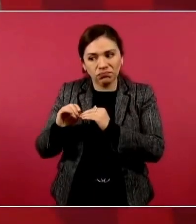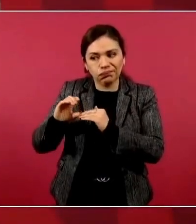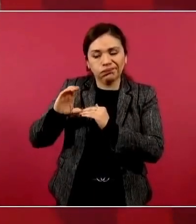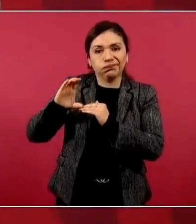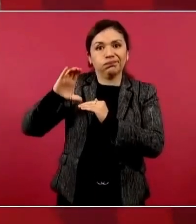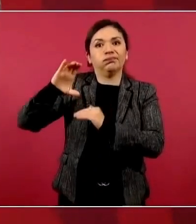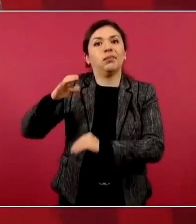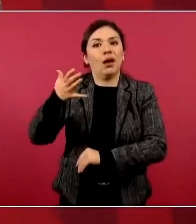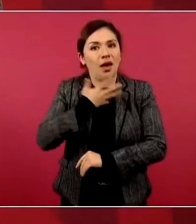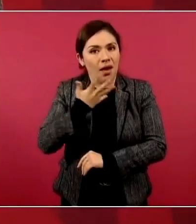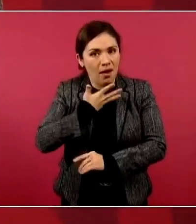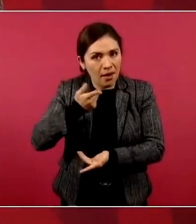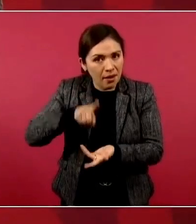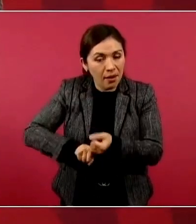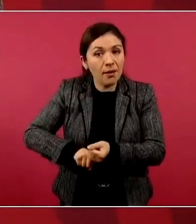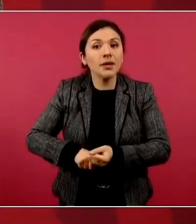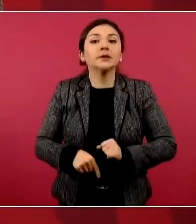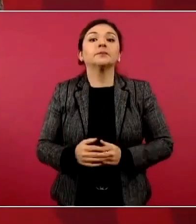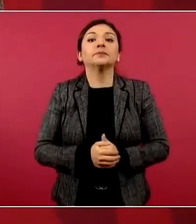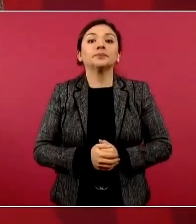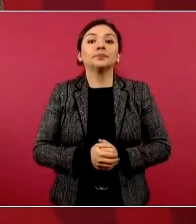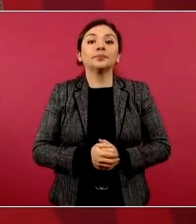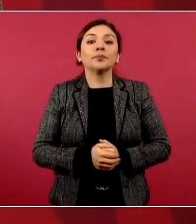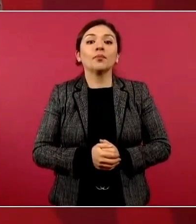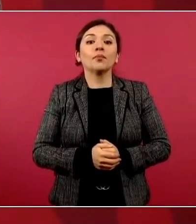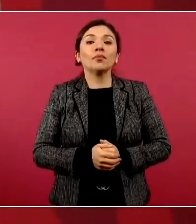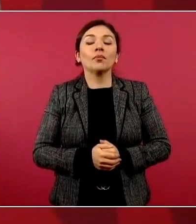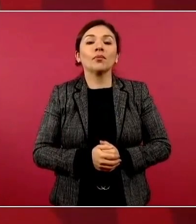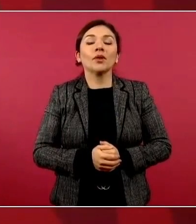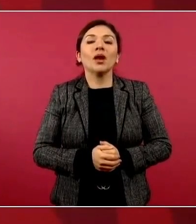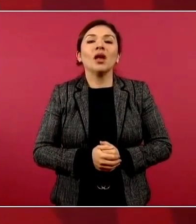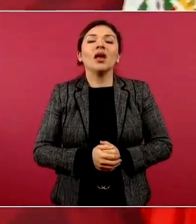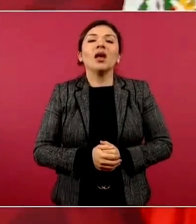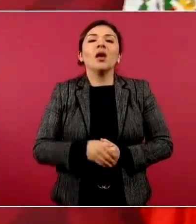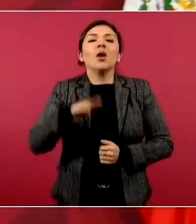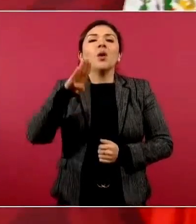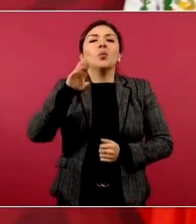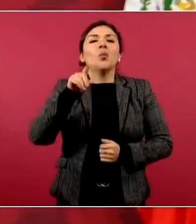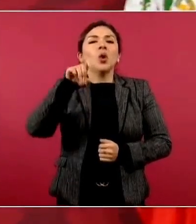ha crecido el índice de la bolsa de valores,